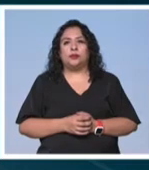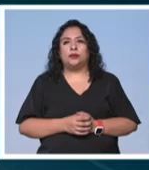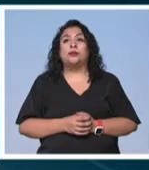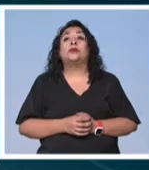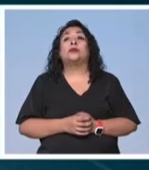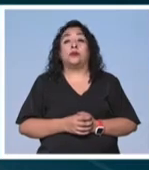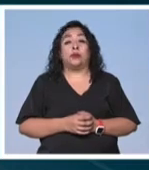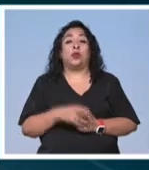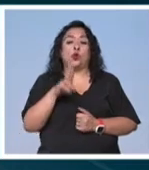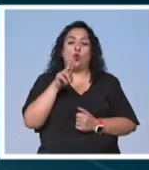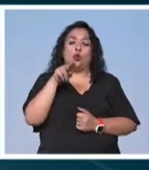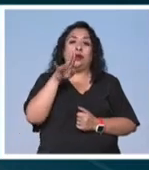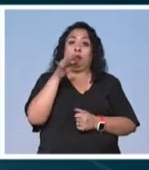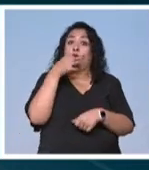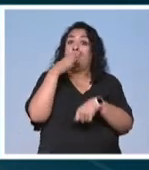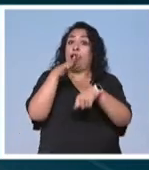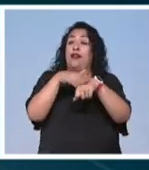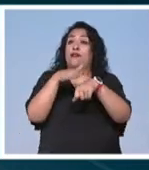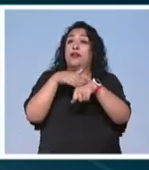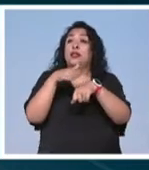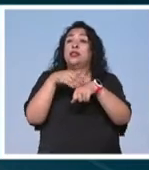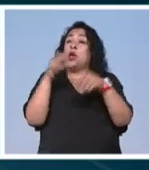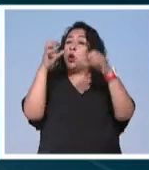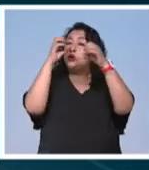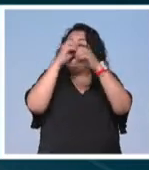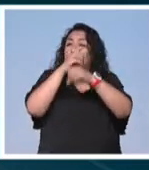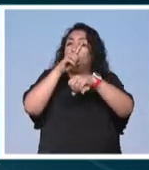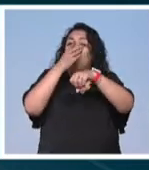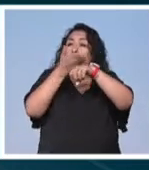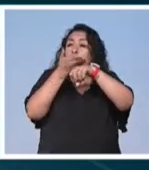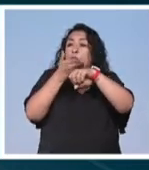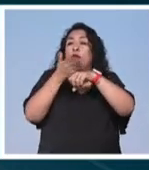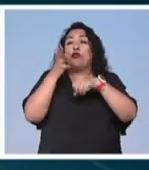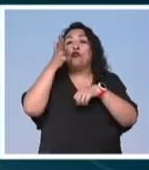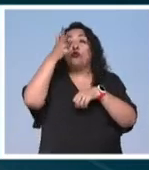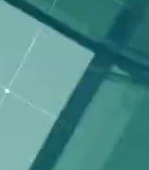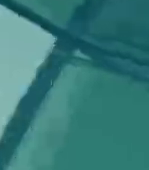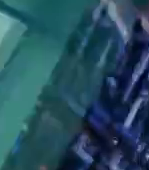La Unesco alerta sobre el oscuro y húmedo futuro veneciano